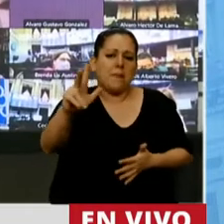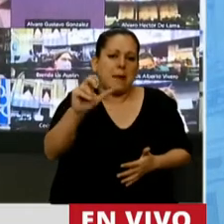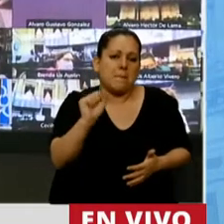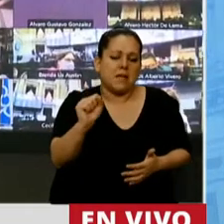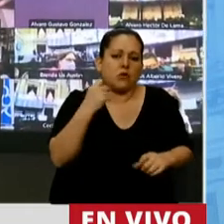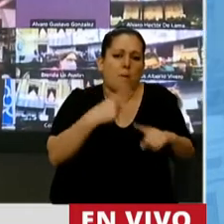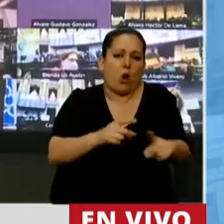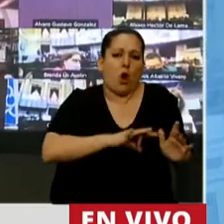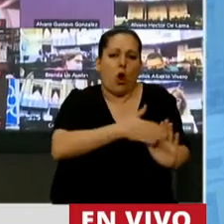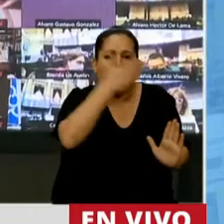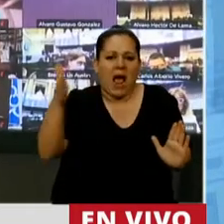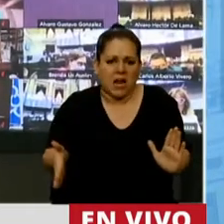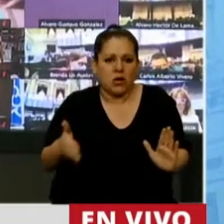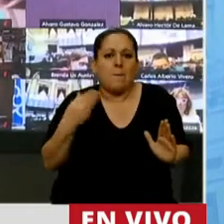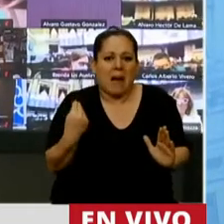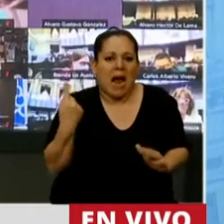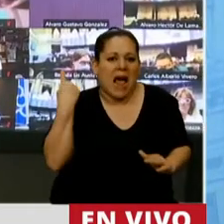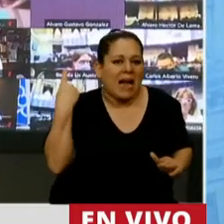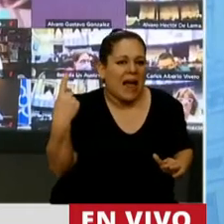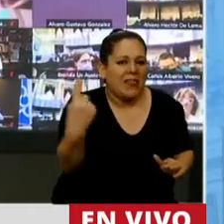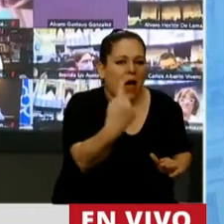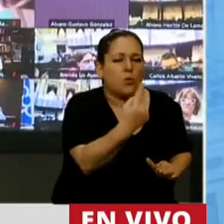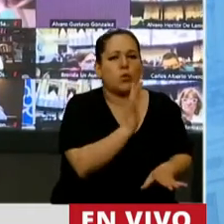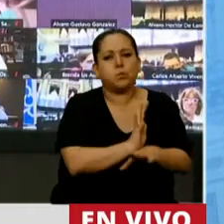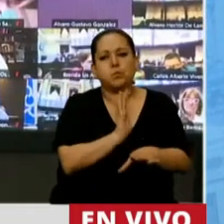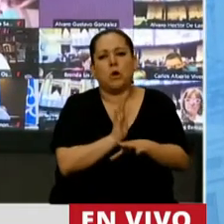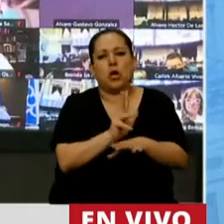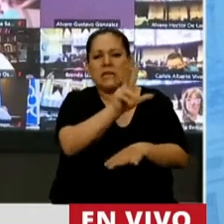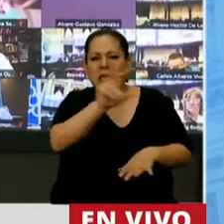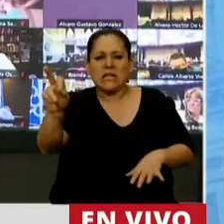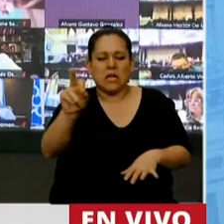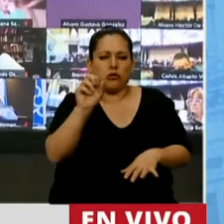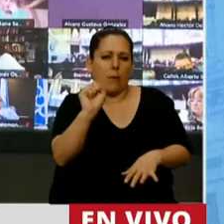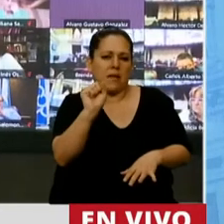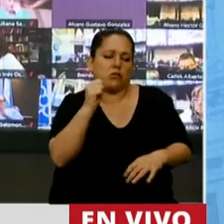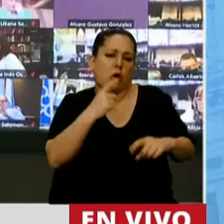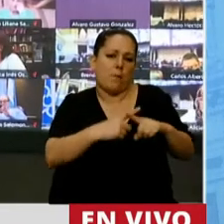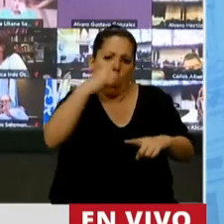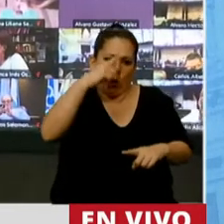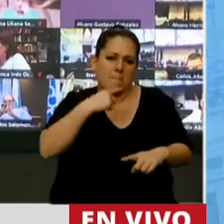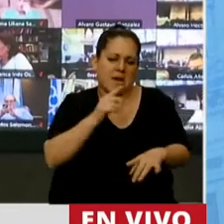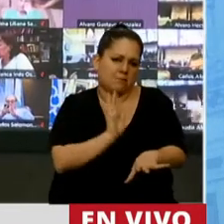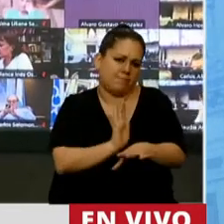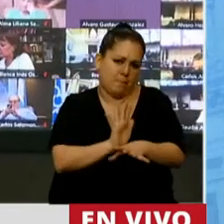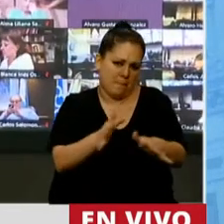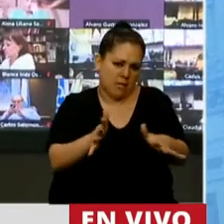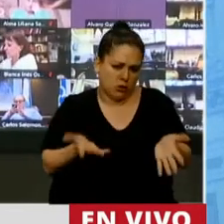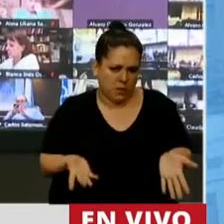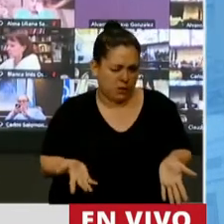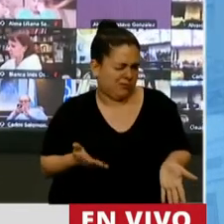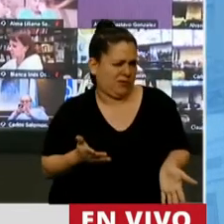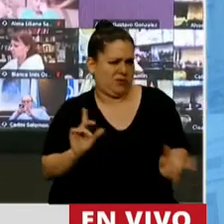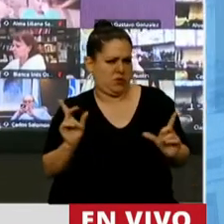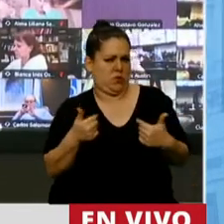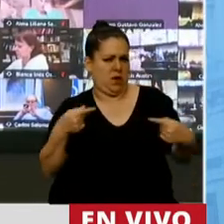año por docente en promedio, menos de 300 pesos por mes. Entonces no hay